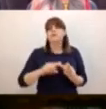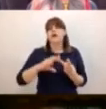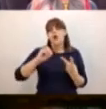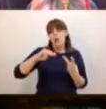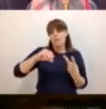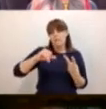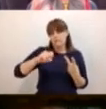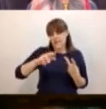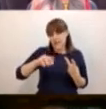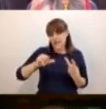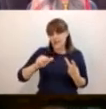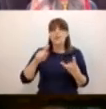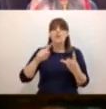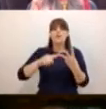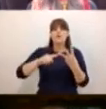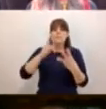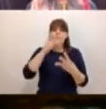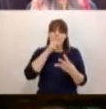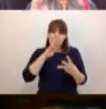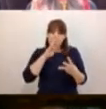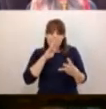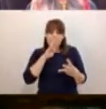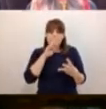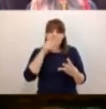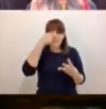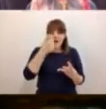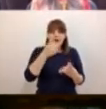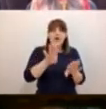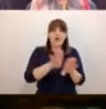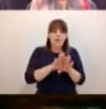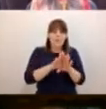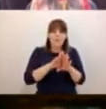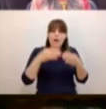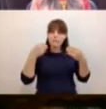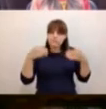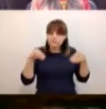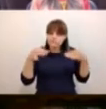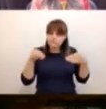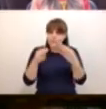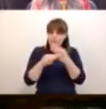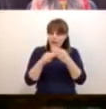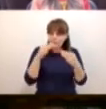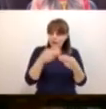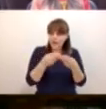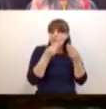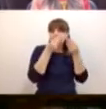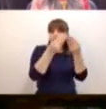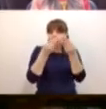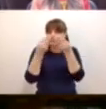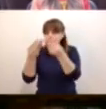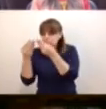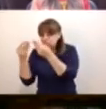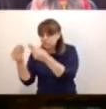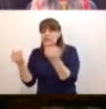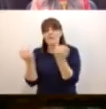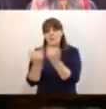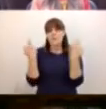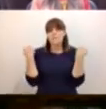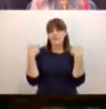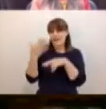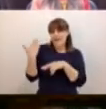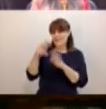luego padres de familia para hacer llegar los materiales de los maestros. Y los propios maestros, como lo hemos visto en el video,